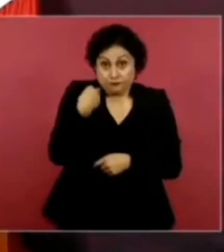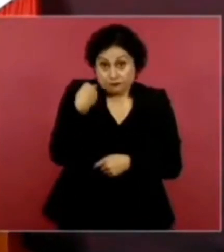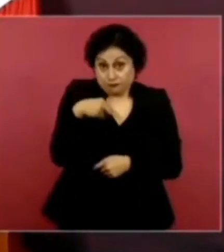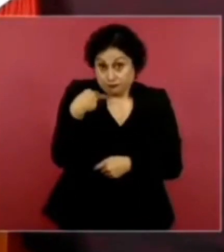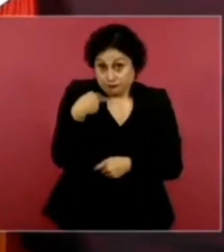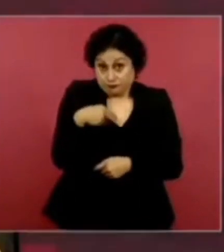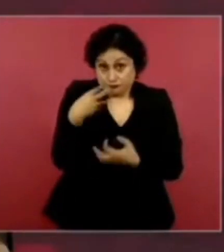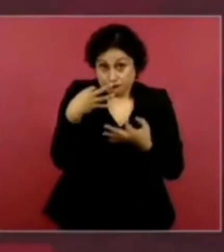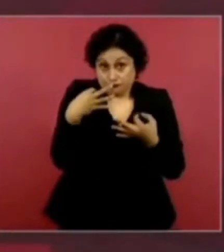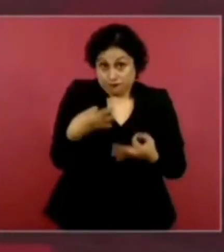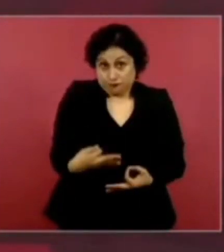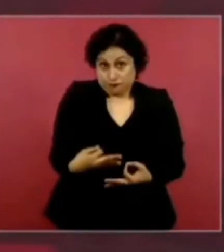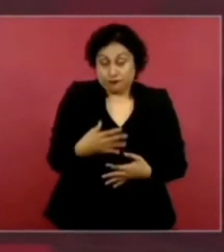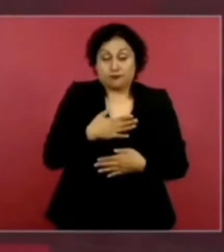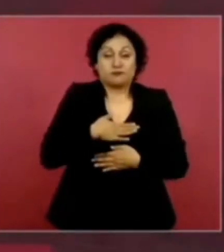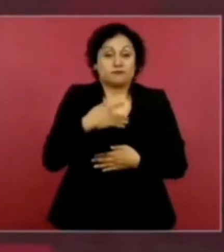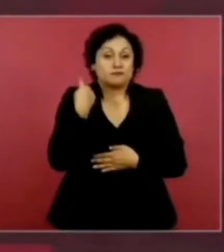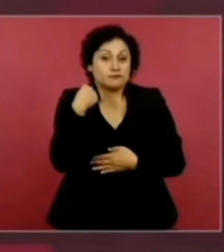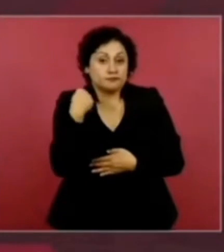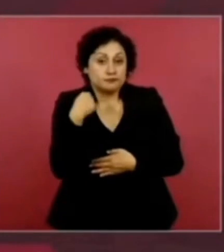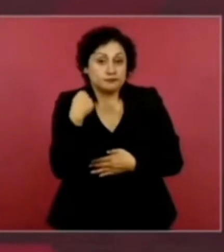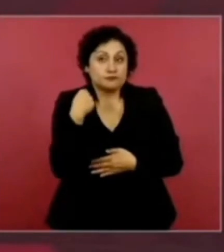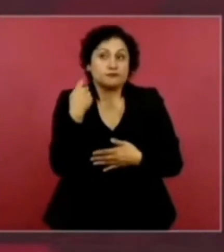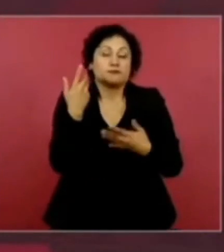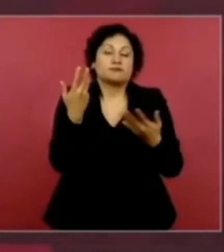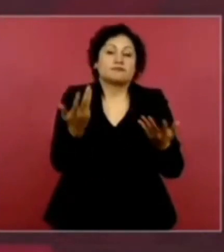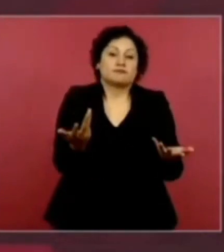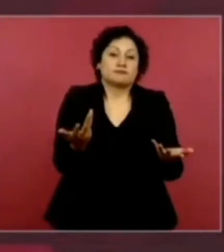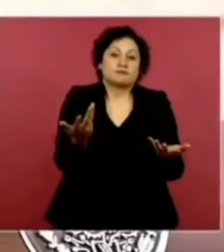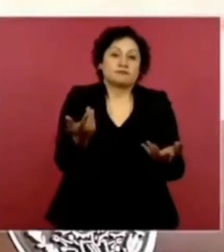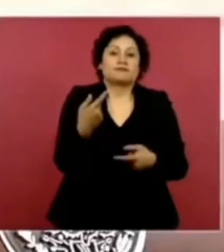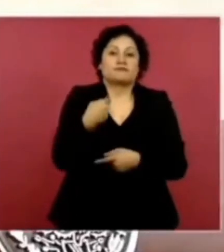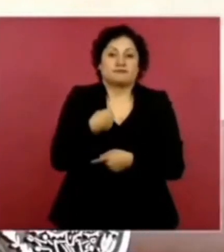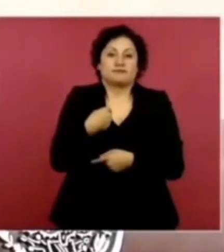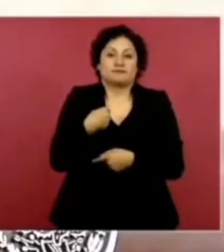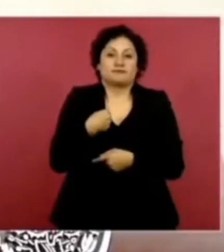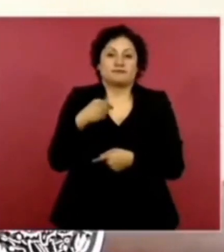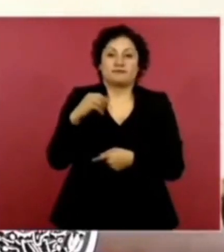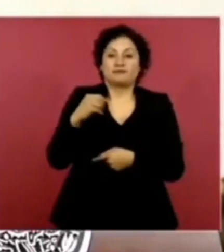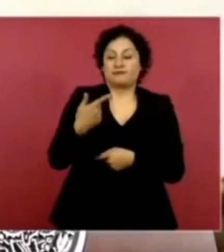soy tabasqueño, bueno, soy choco jarocho.